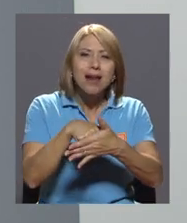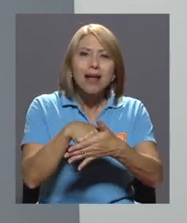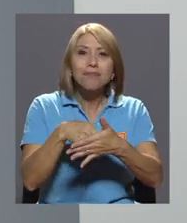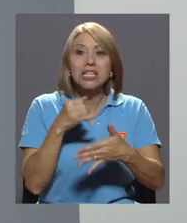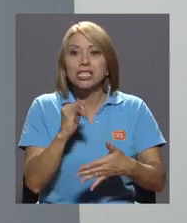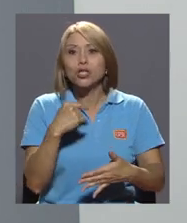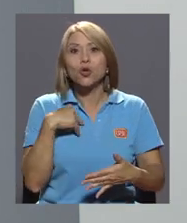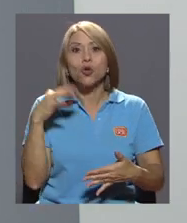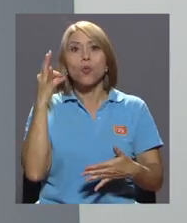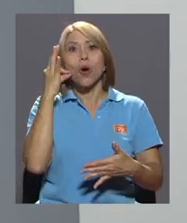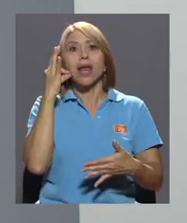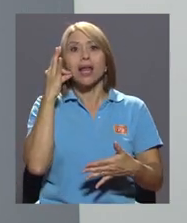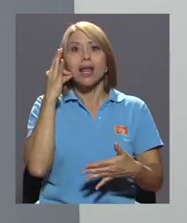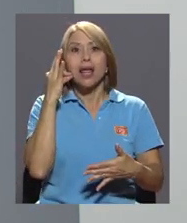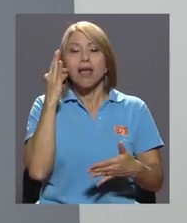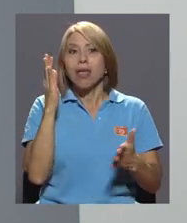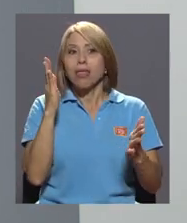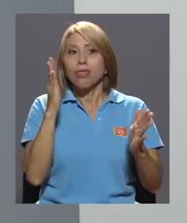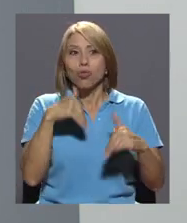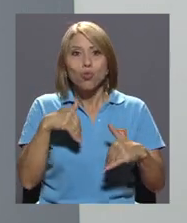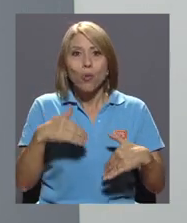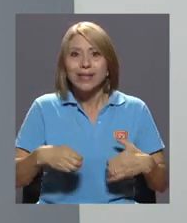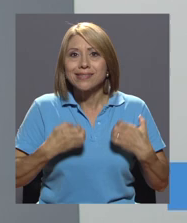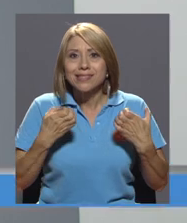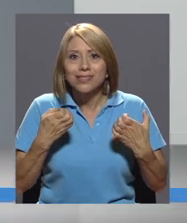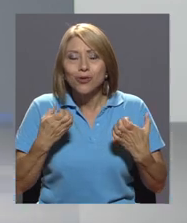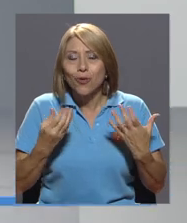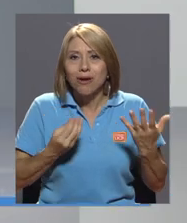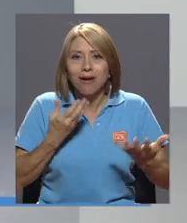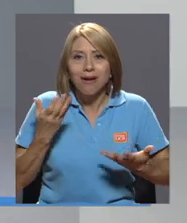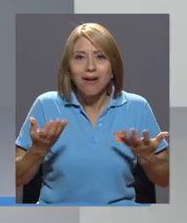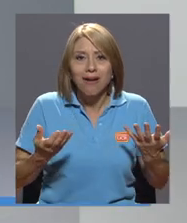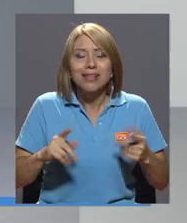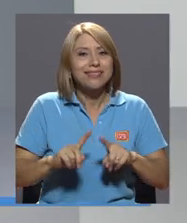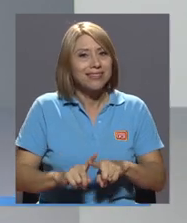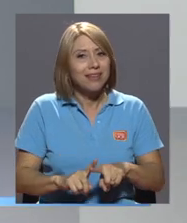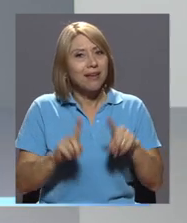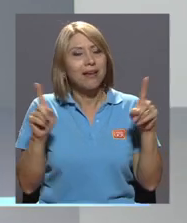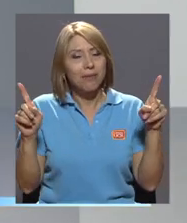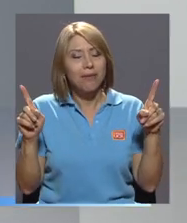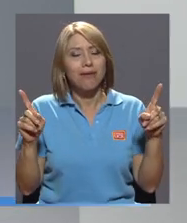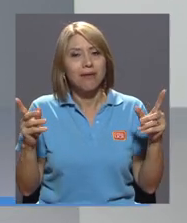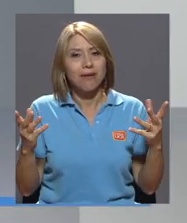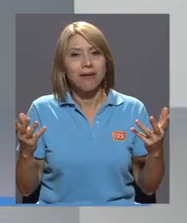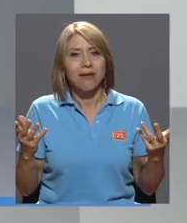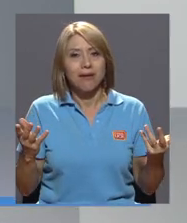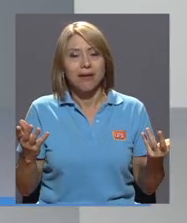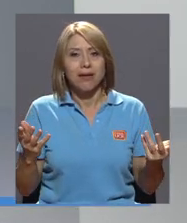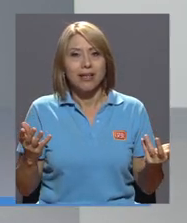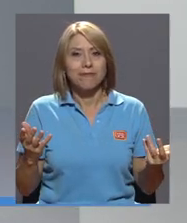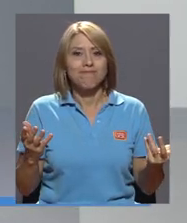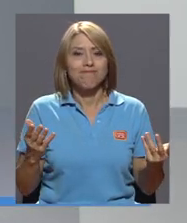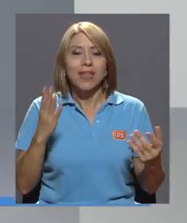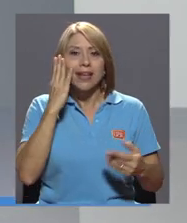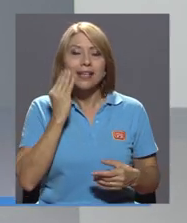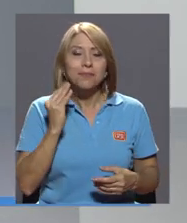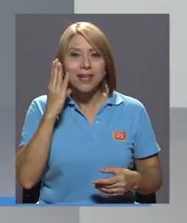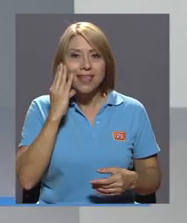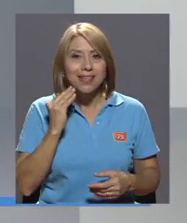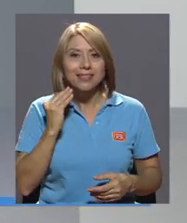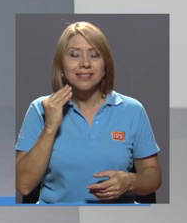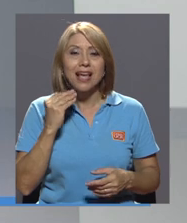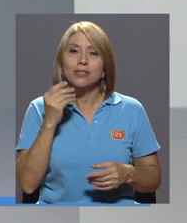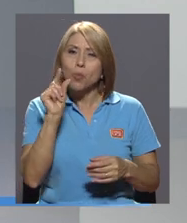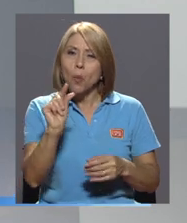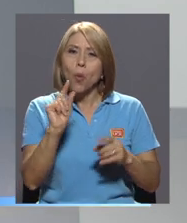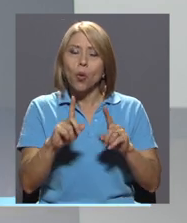o no, no existe. Sin embargo, debo decir que en la experiencia es